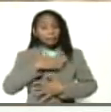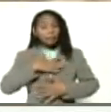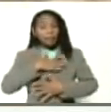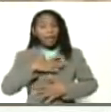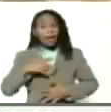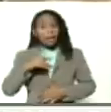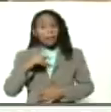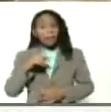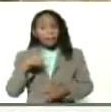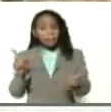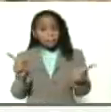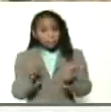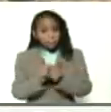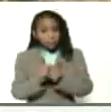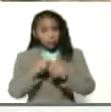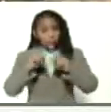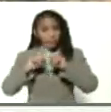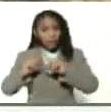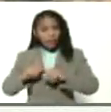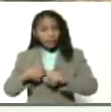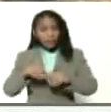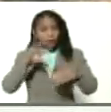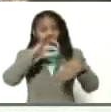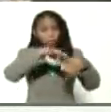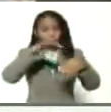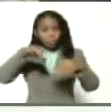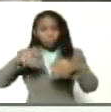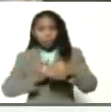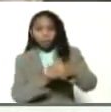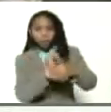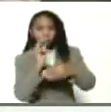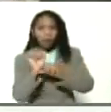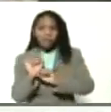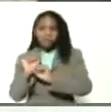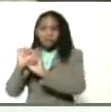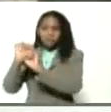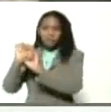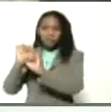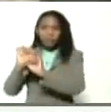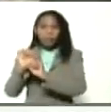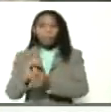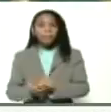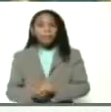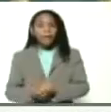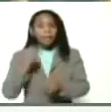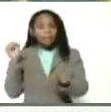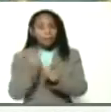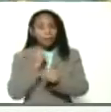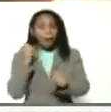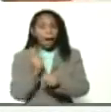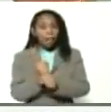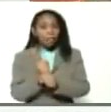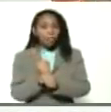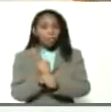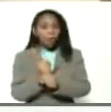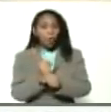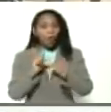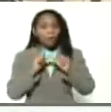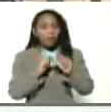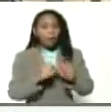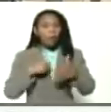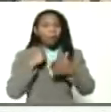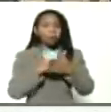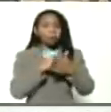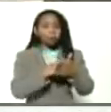mediano productor en sus diferentes cultivos presidente aquí estamos con la clase obrera trabajando aquí continuamos en pie de lucha